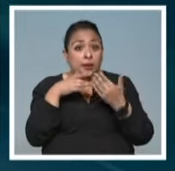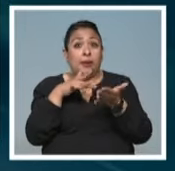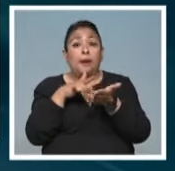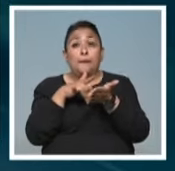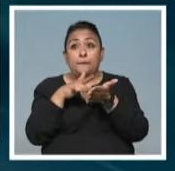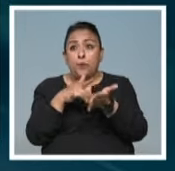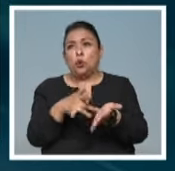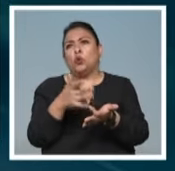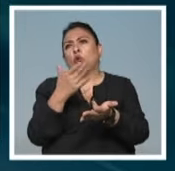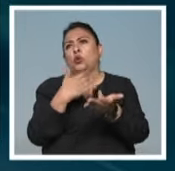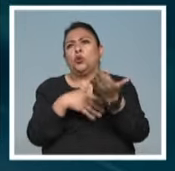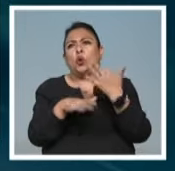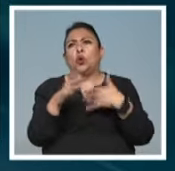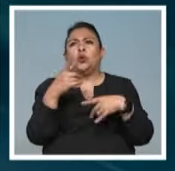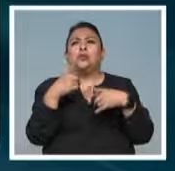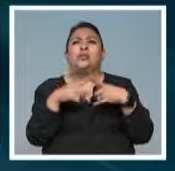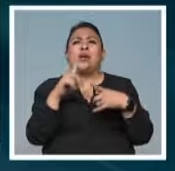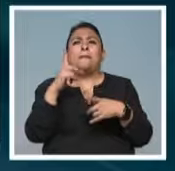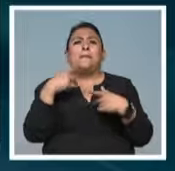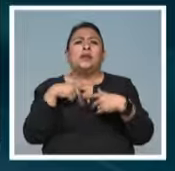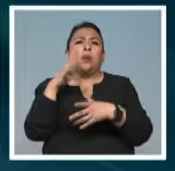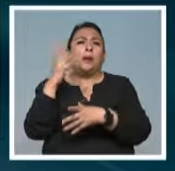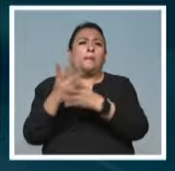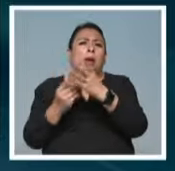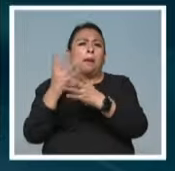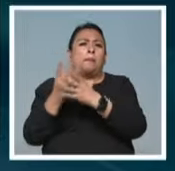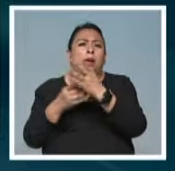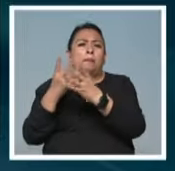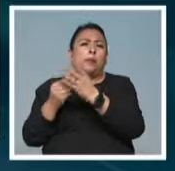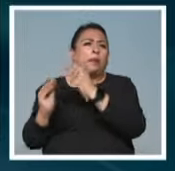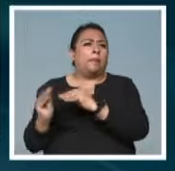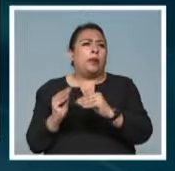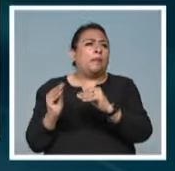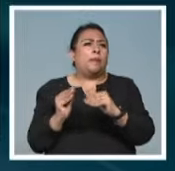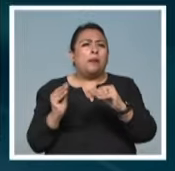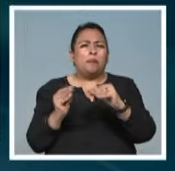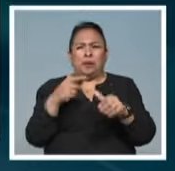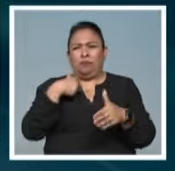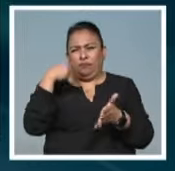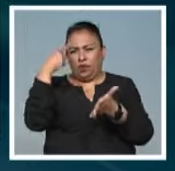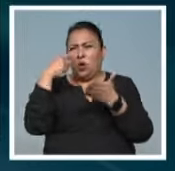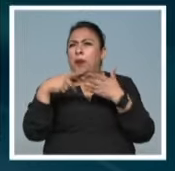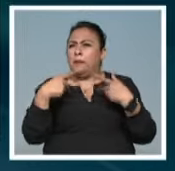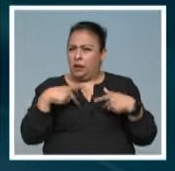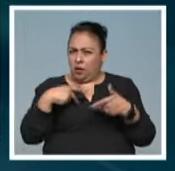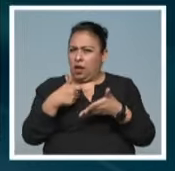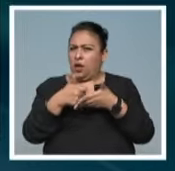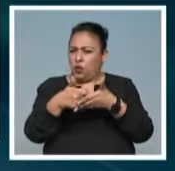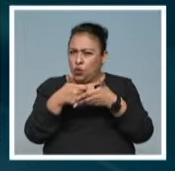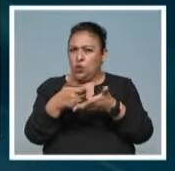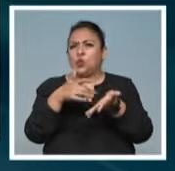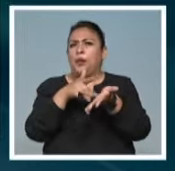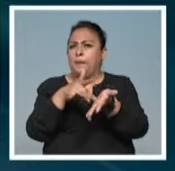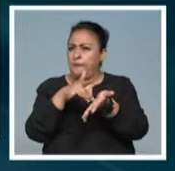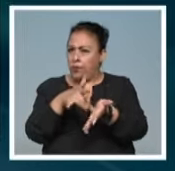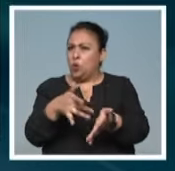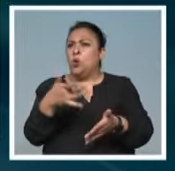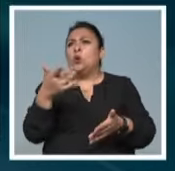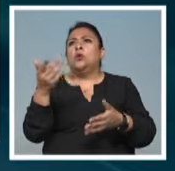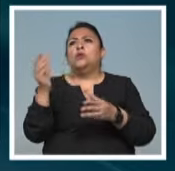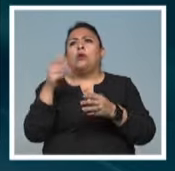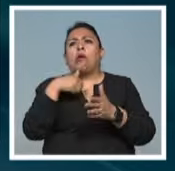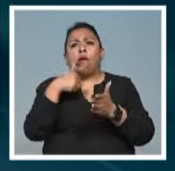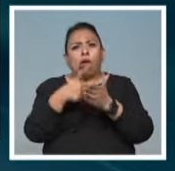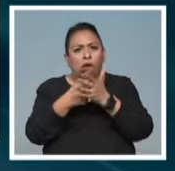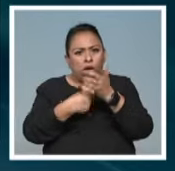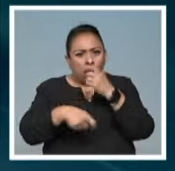además a todos los exiliados. Yo creo que es de las personas que más ayuda, que más apoya, mandando